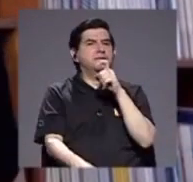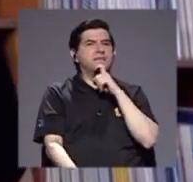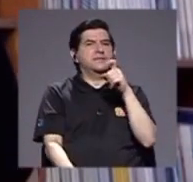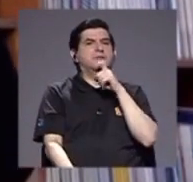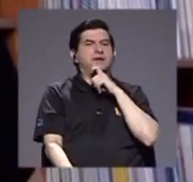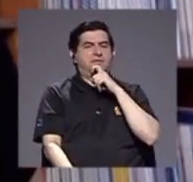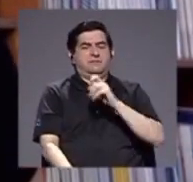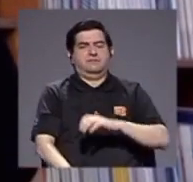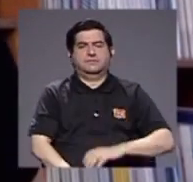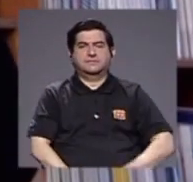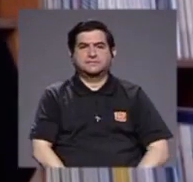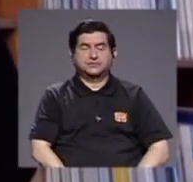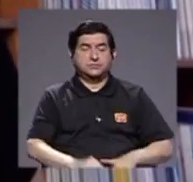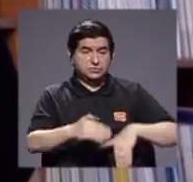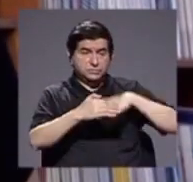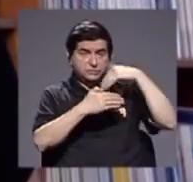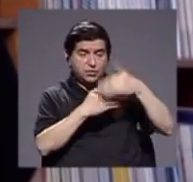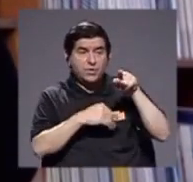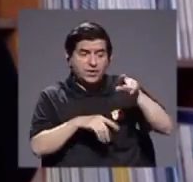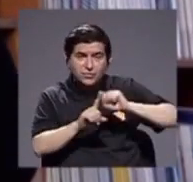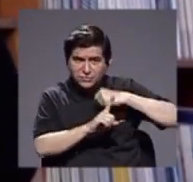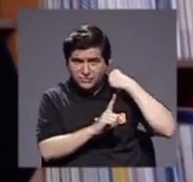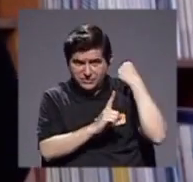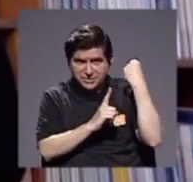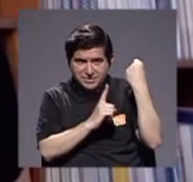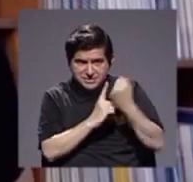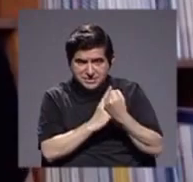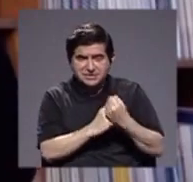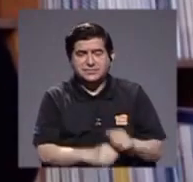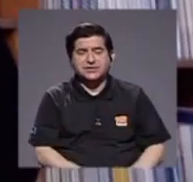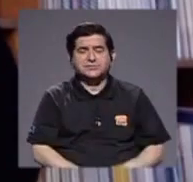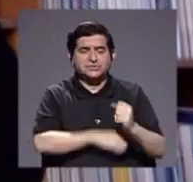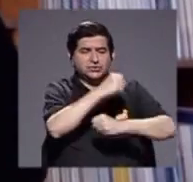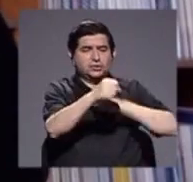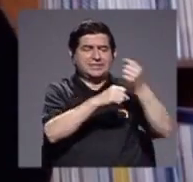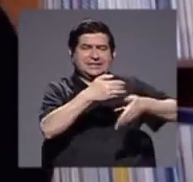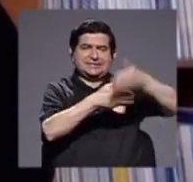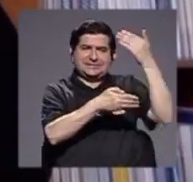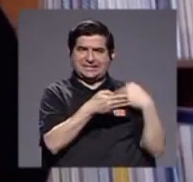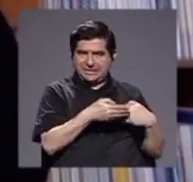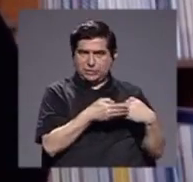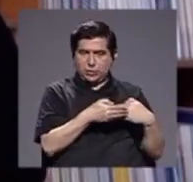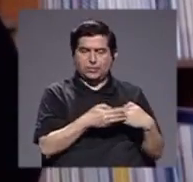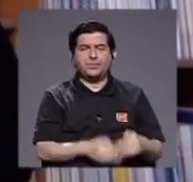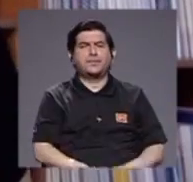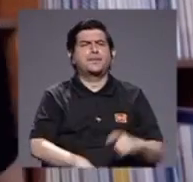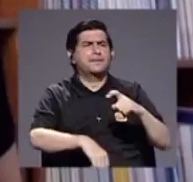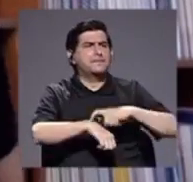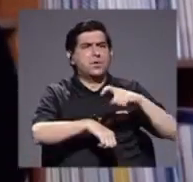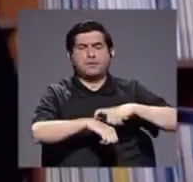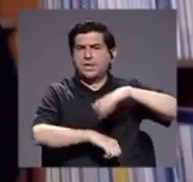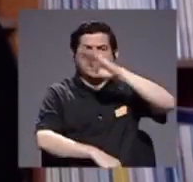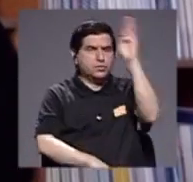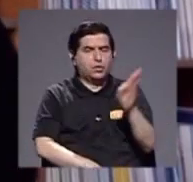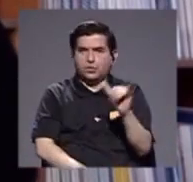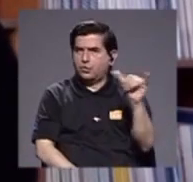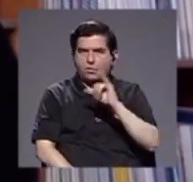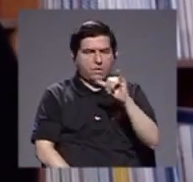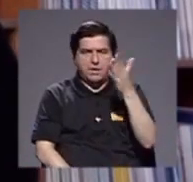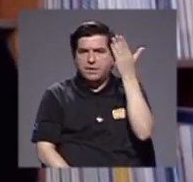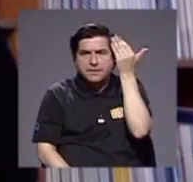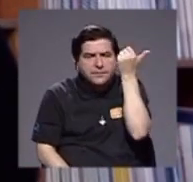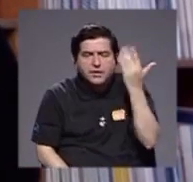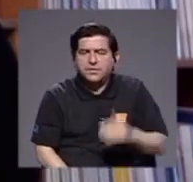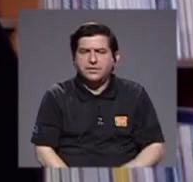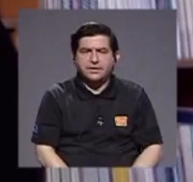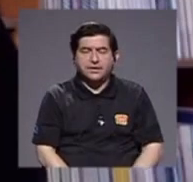tengamos después de lo que pasó en el siglo pasado, y es un momento inédito justamente por